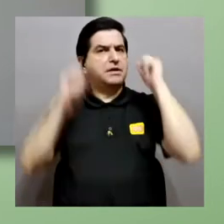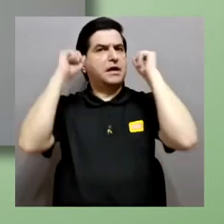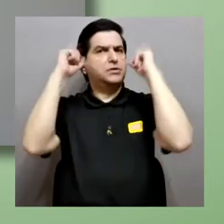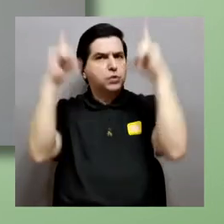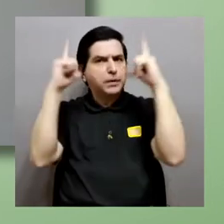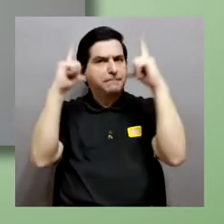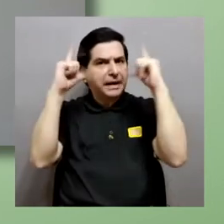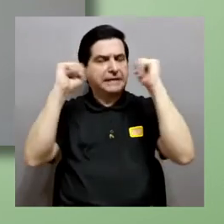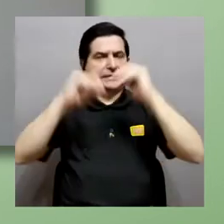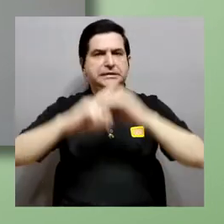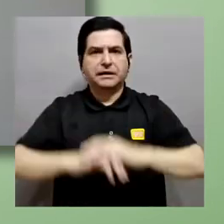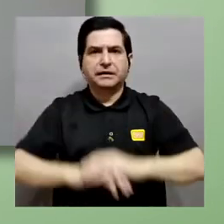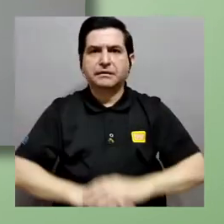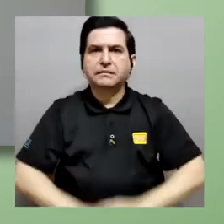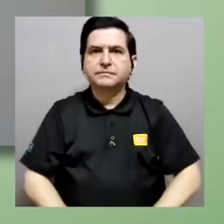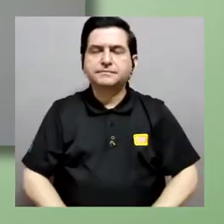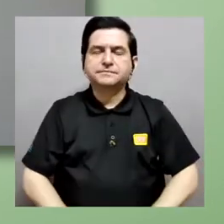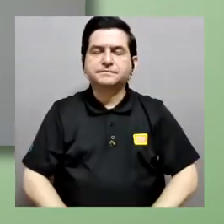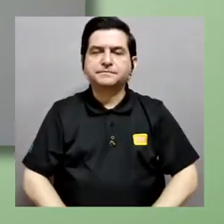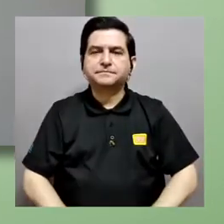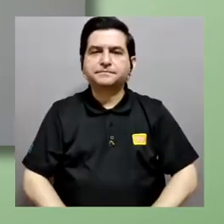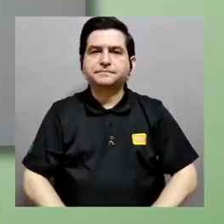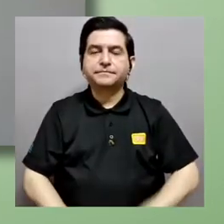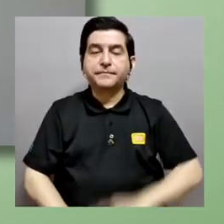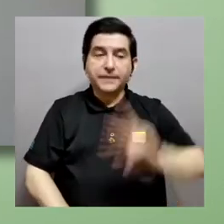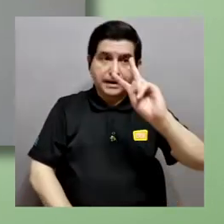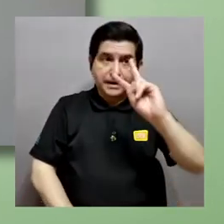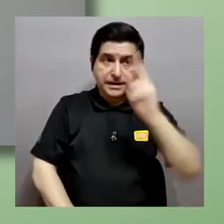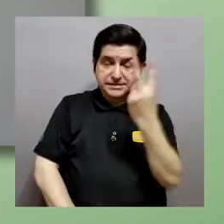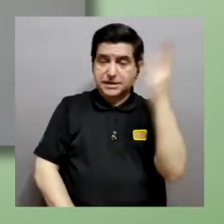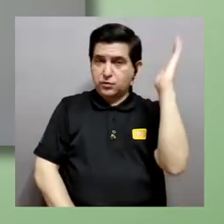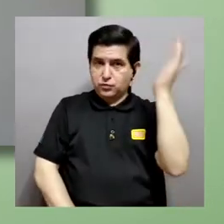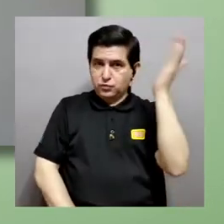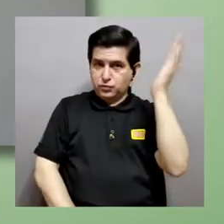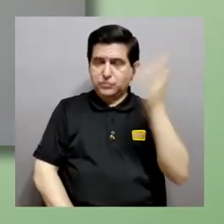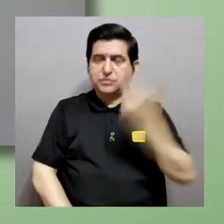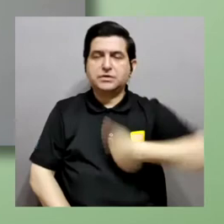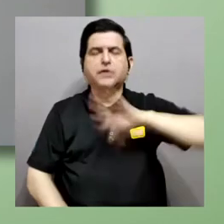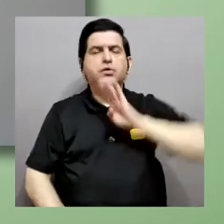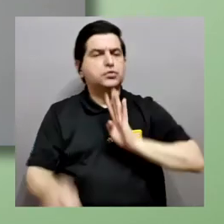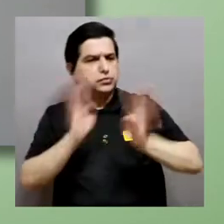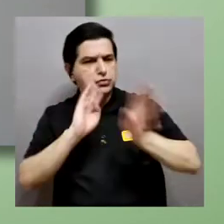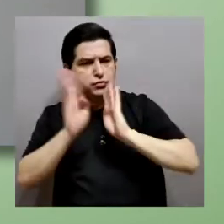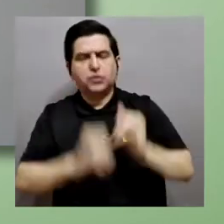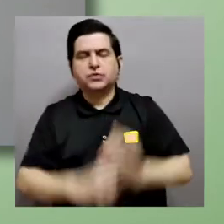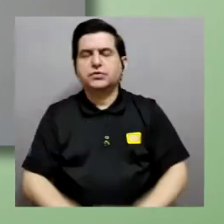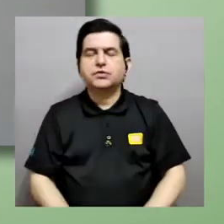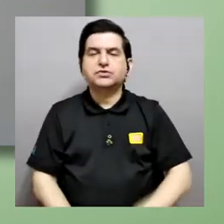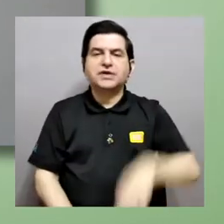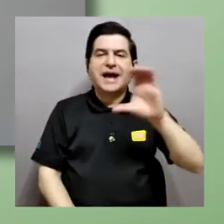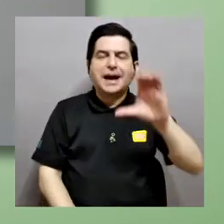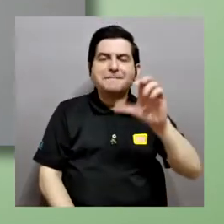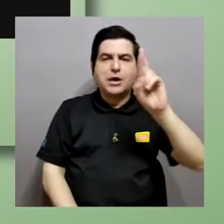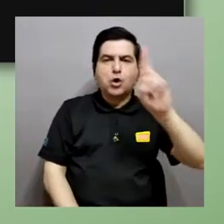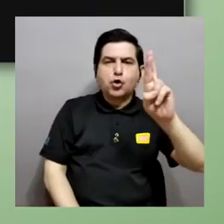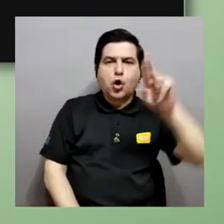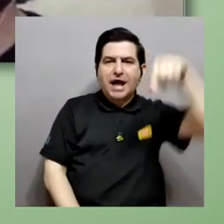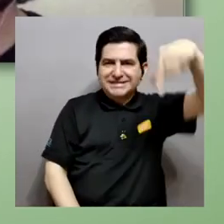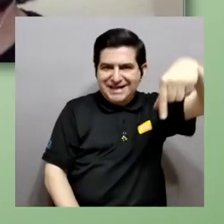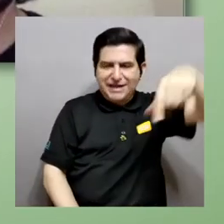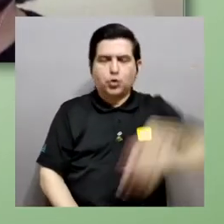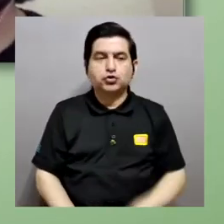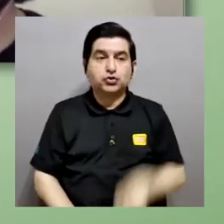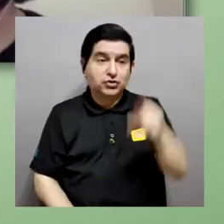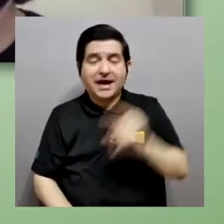impresionante. Y, pues, para esta segunda presentación vamos a estar conversando con Camilo Rojas